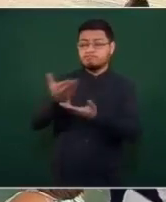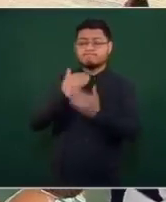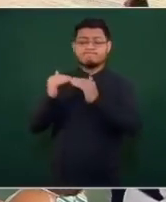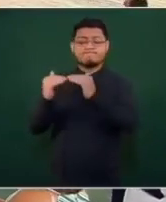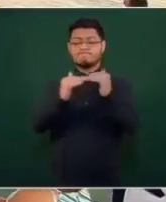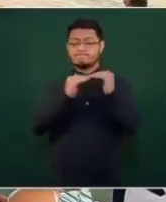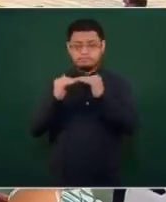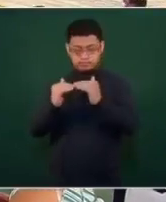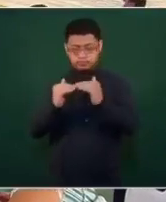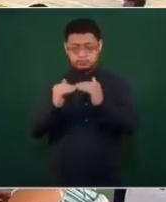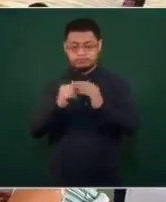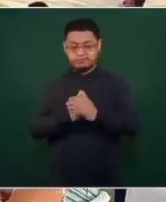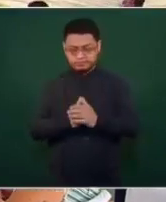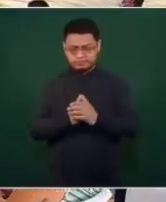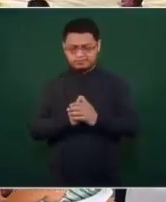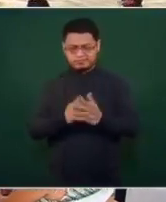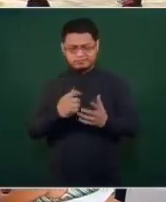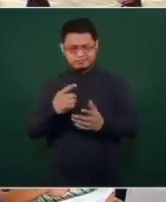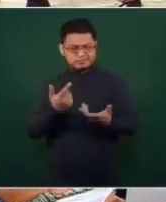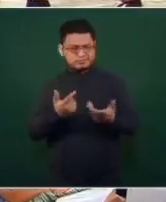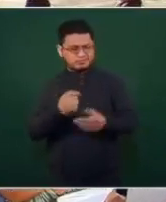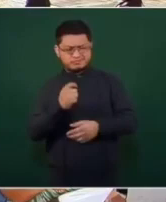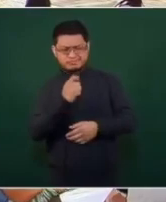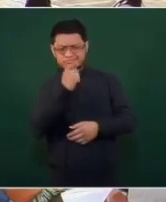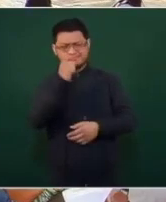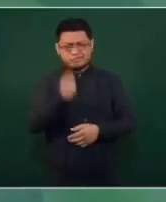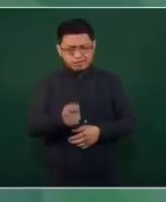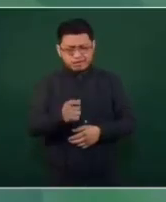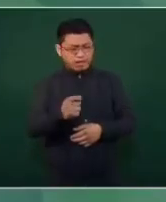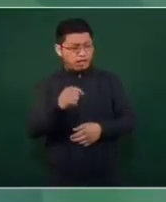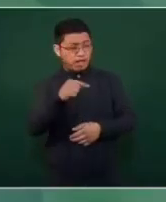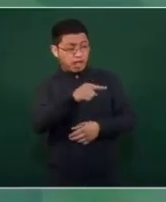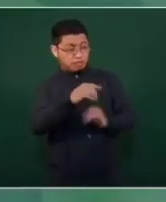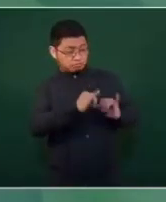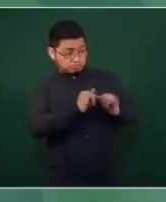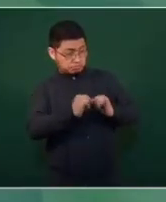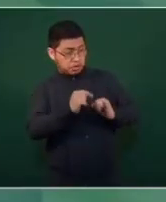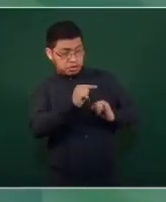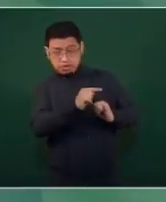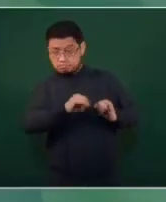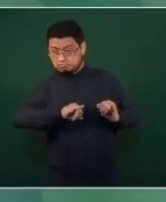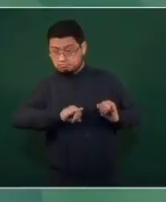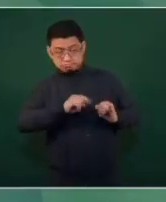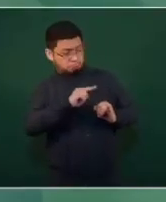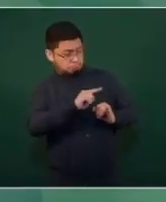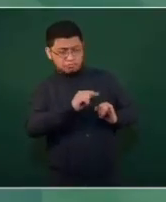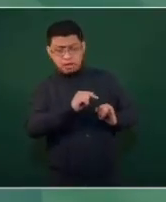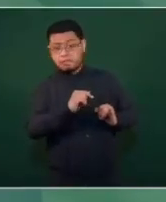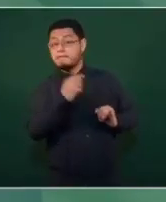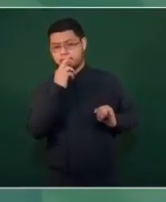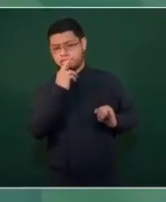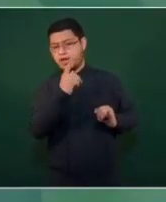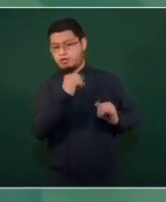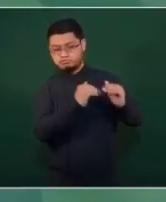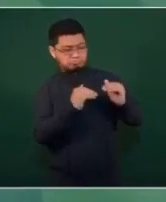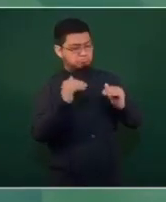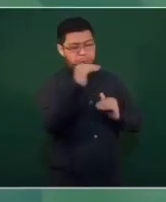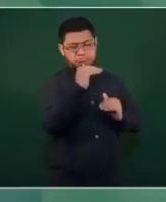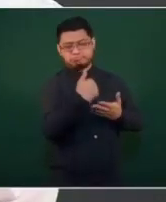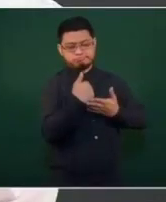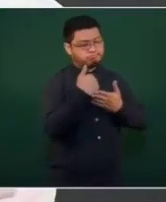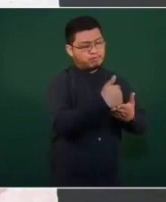más que ningún otro interés. Repito, por legal y legítimo que sea,